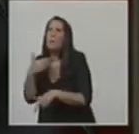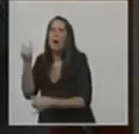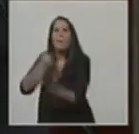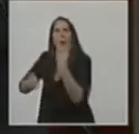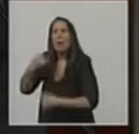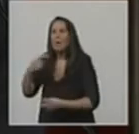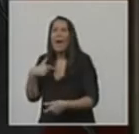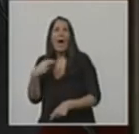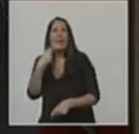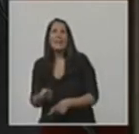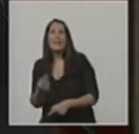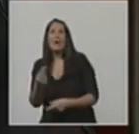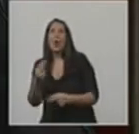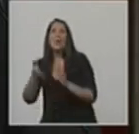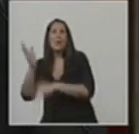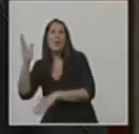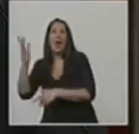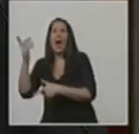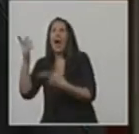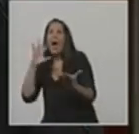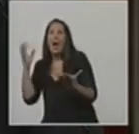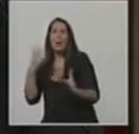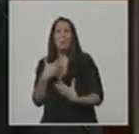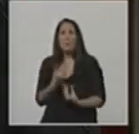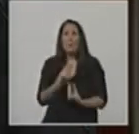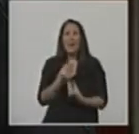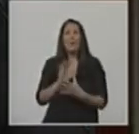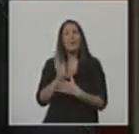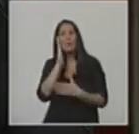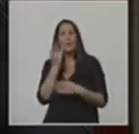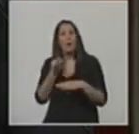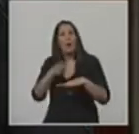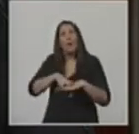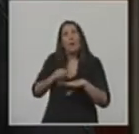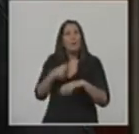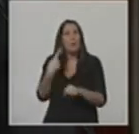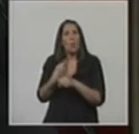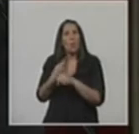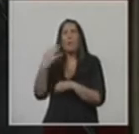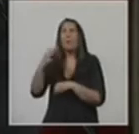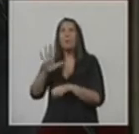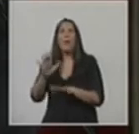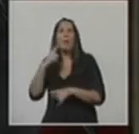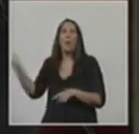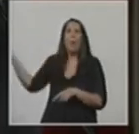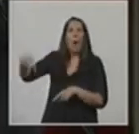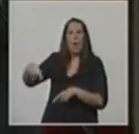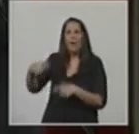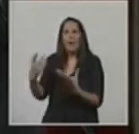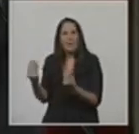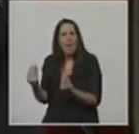que vivimos. Es duro, claramente, escuchar esos relatos. Es triste. Pero también escuché otra cosa.